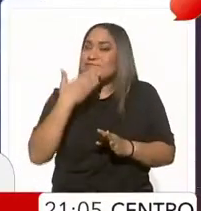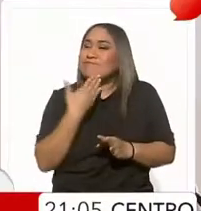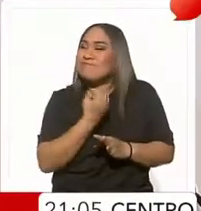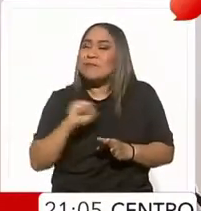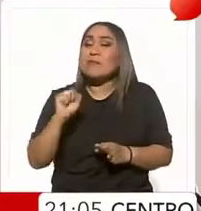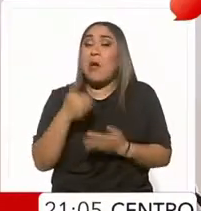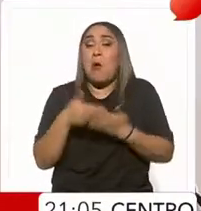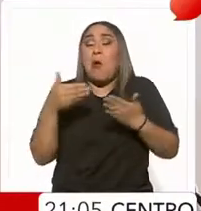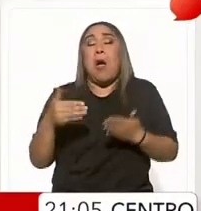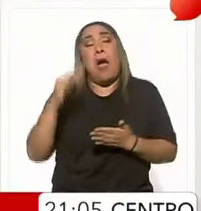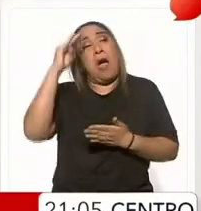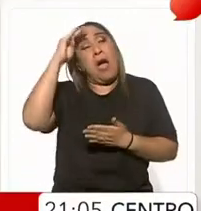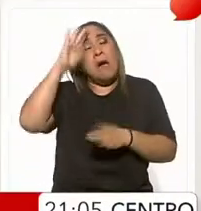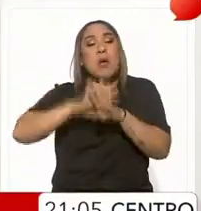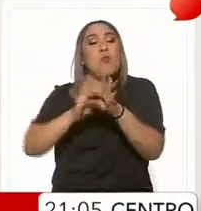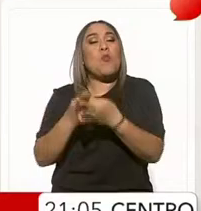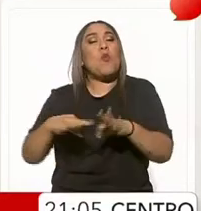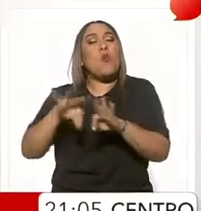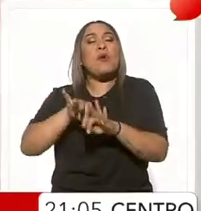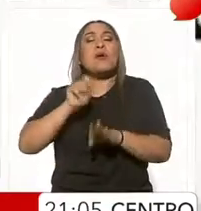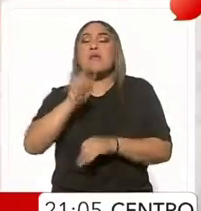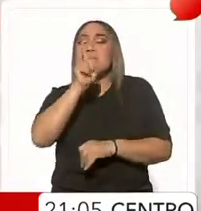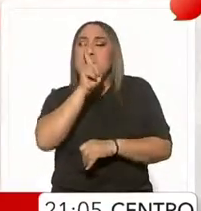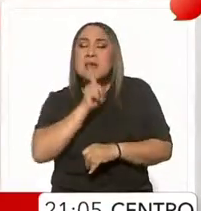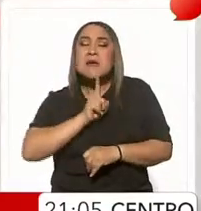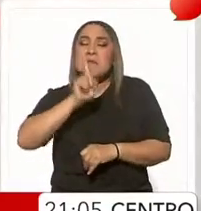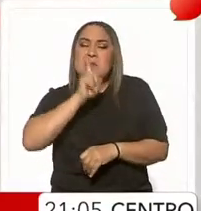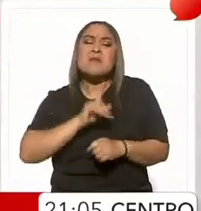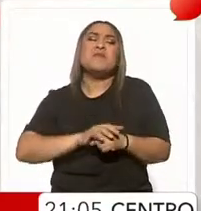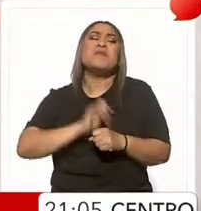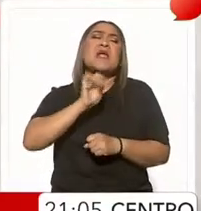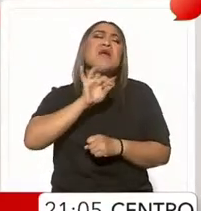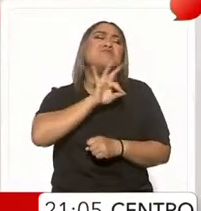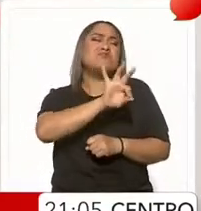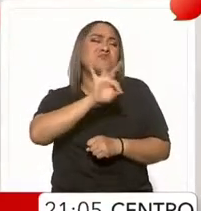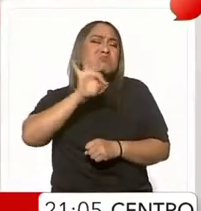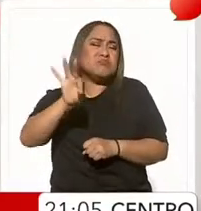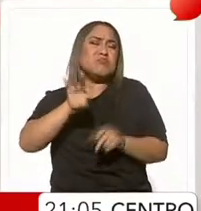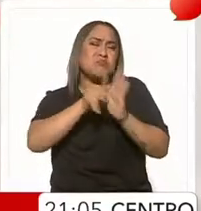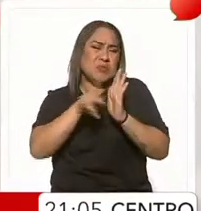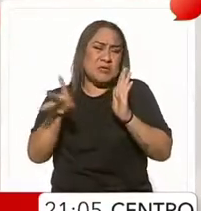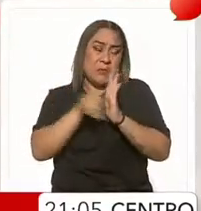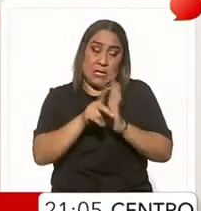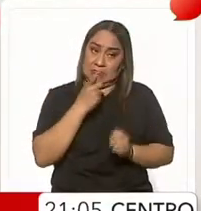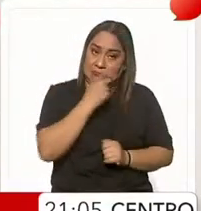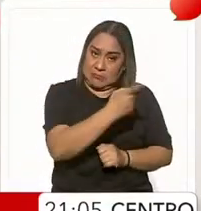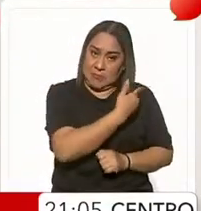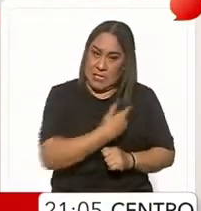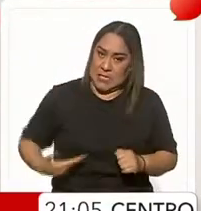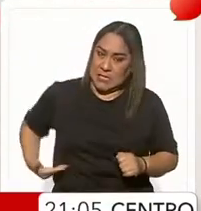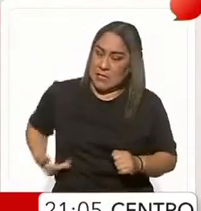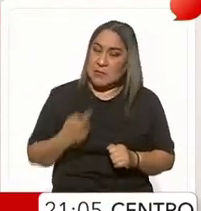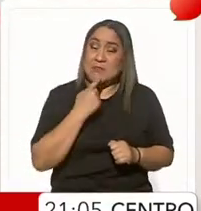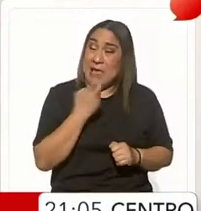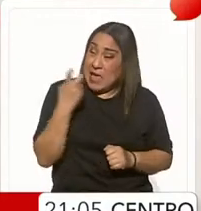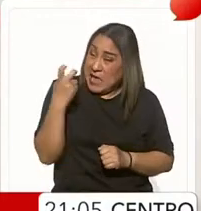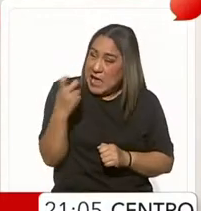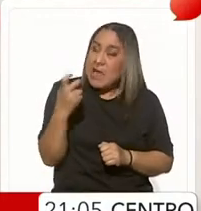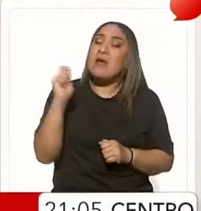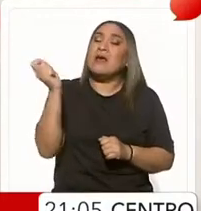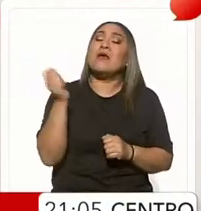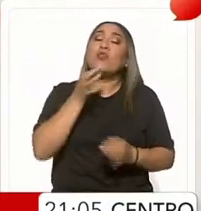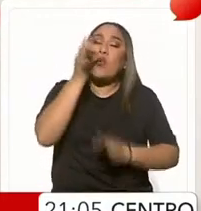a la mentira. El amarillismo denunció el mandatario federal. Ese periodismo de noticias